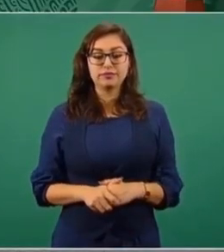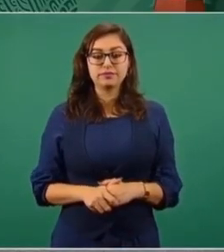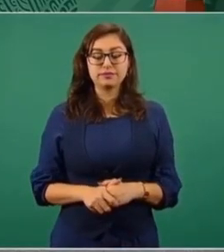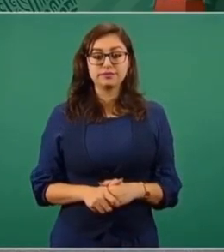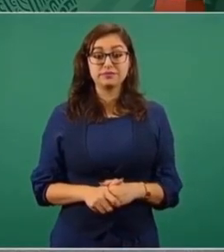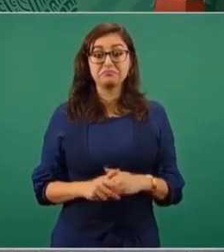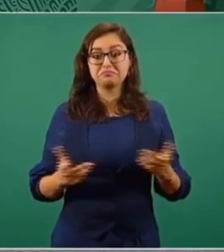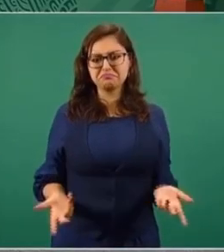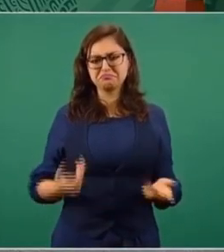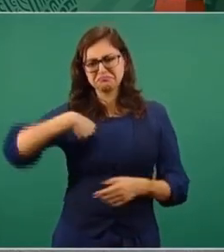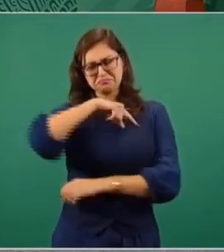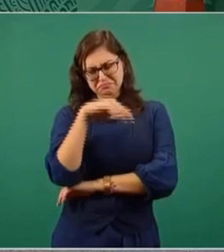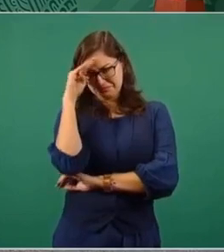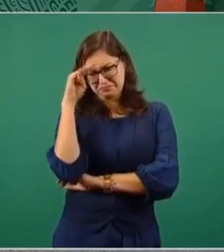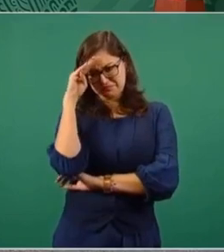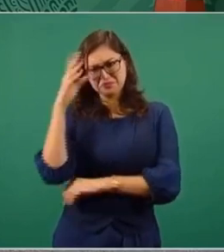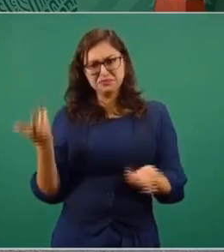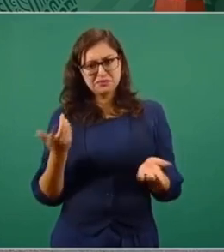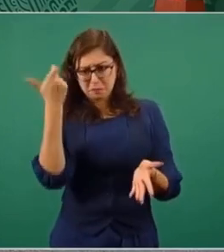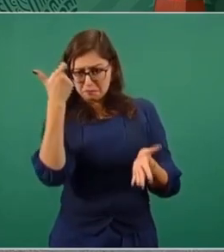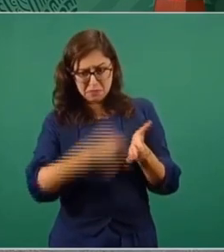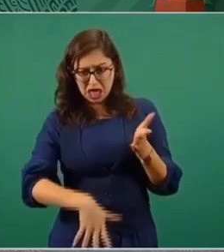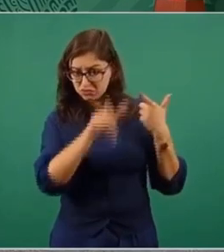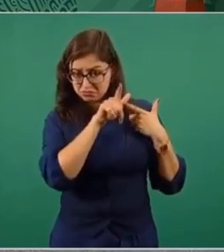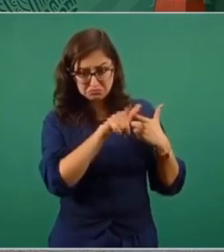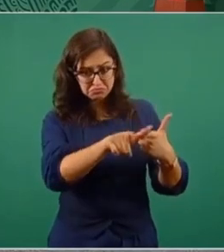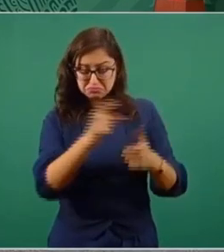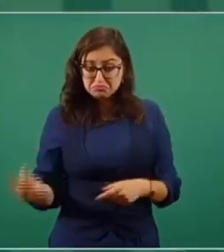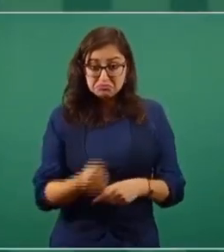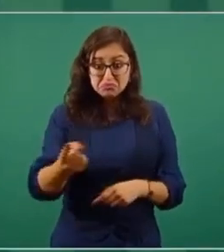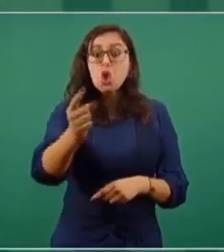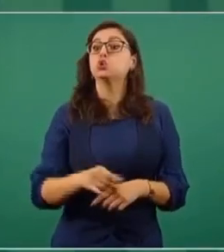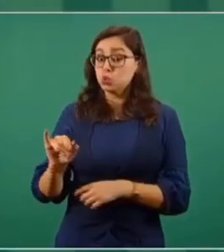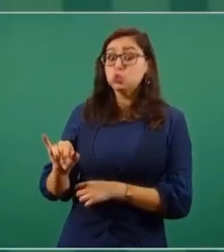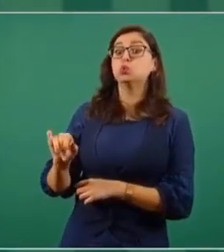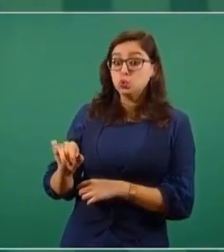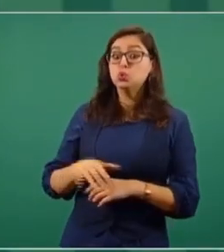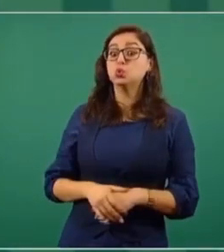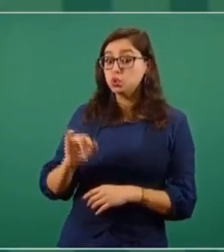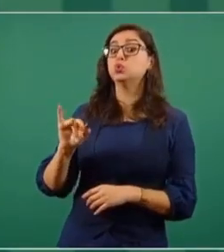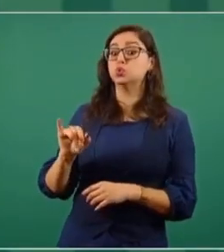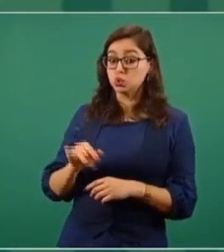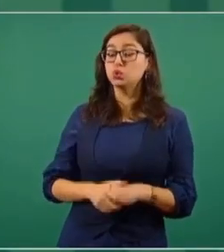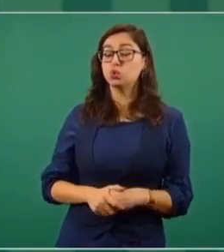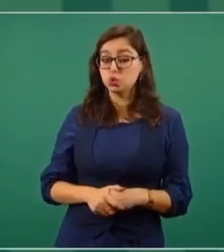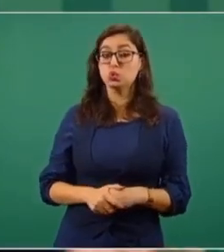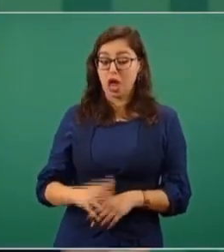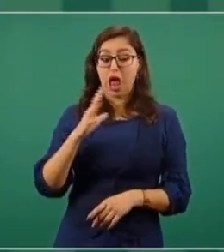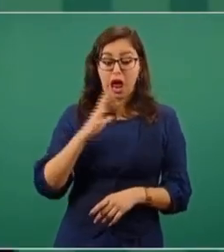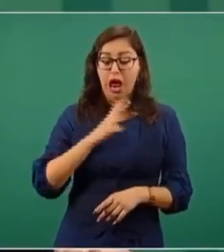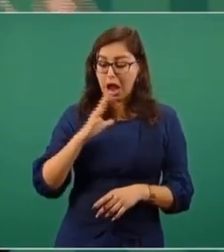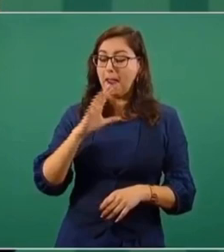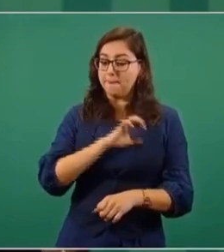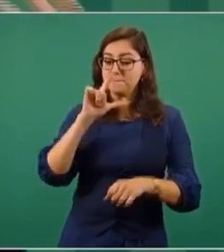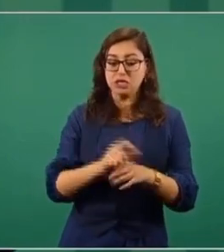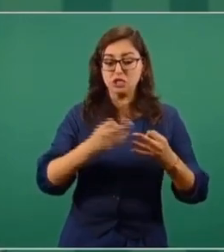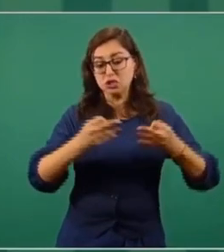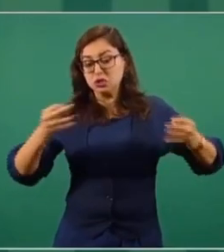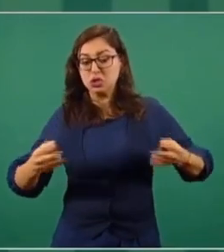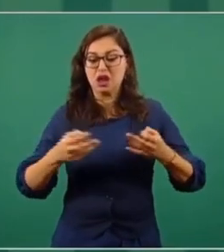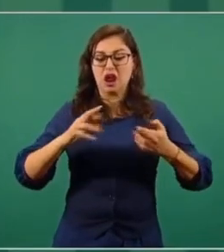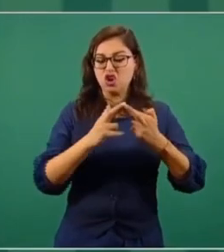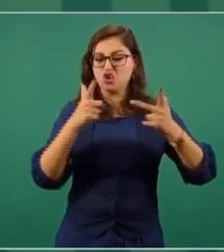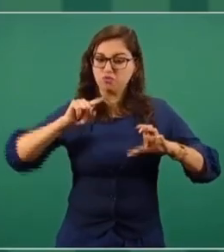Y pues nos preguntábamos, ¿se va a mantener así? Y la respuesta era sí, por el fracking, porque prácticamente no cuesta